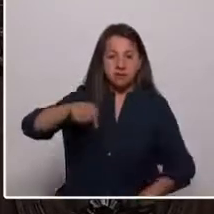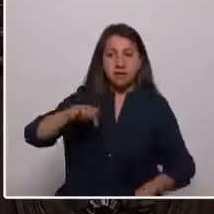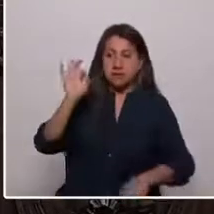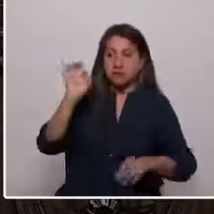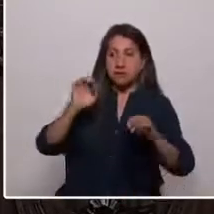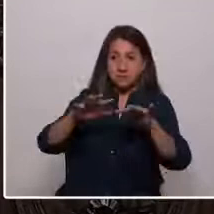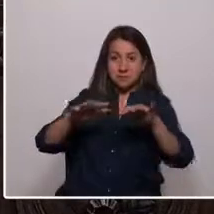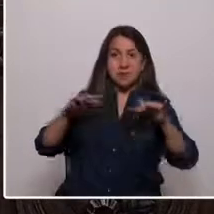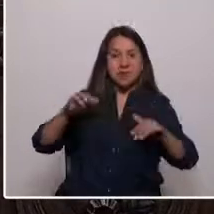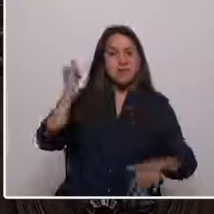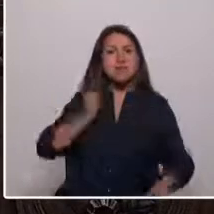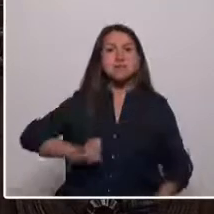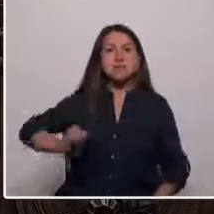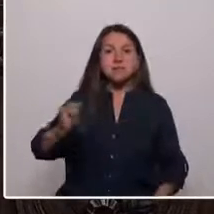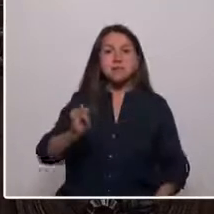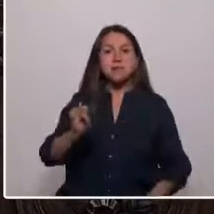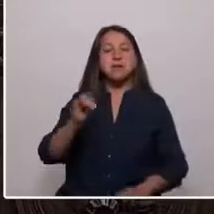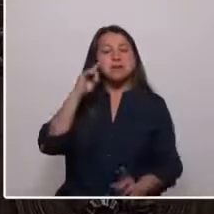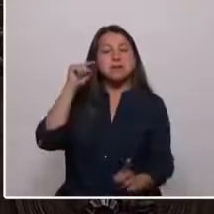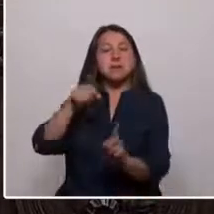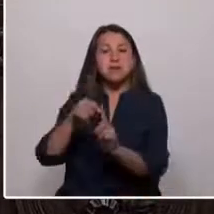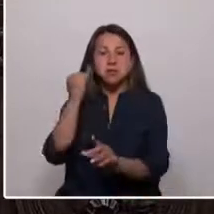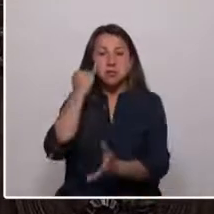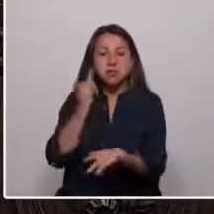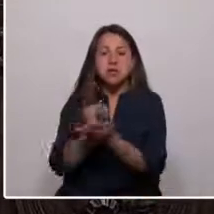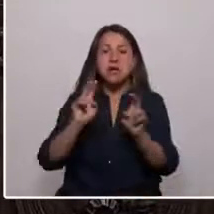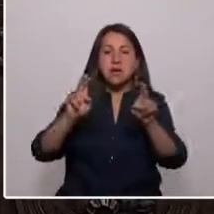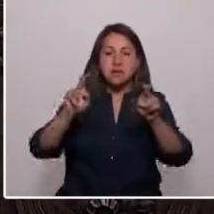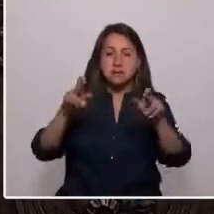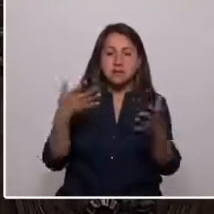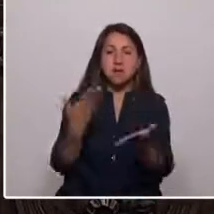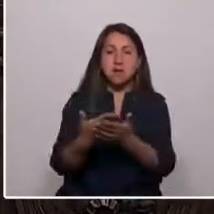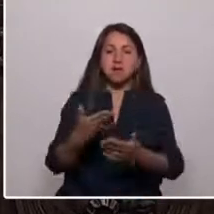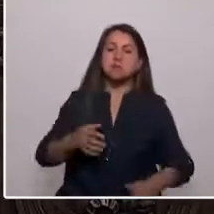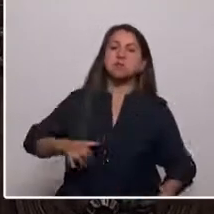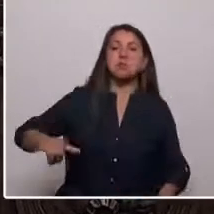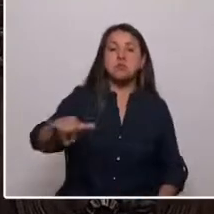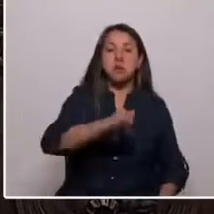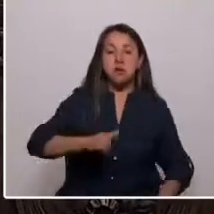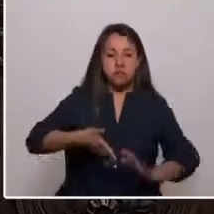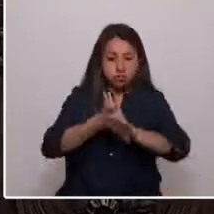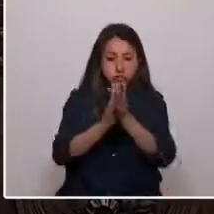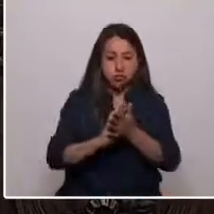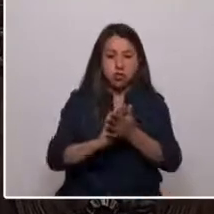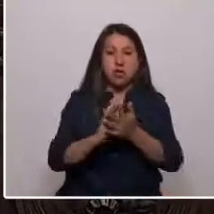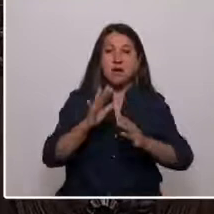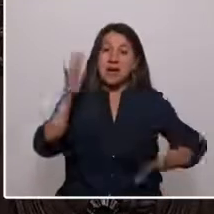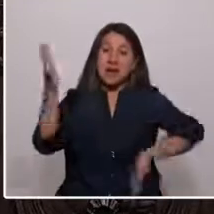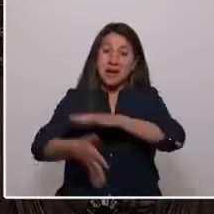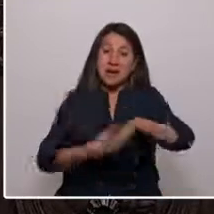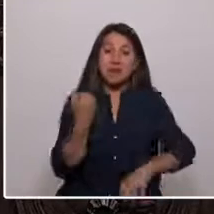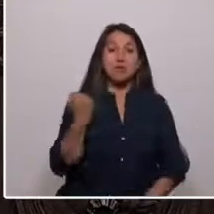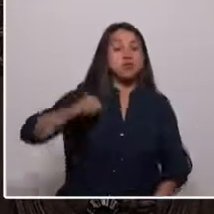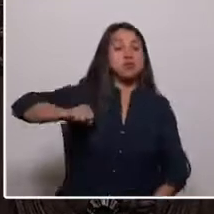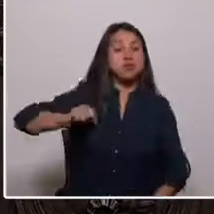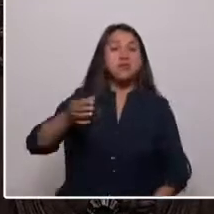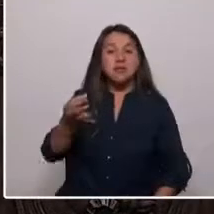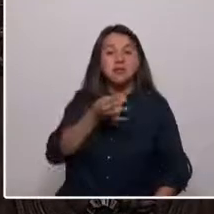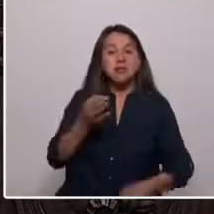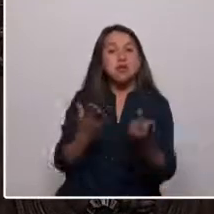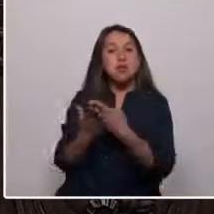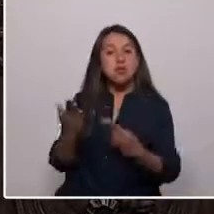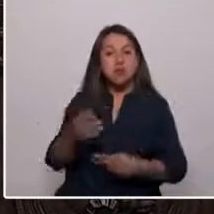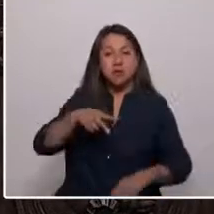siempre la vida institucional, la paz y el bien común. Las revoluciones, dijo el poeta ñuble ensino